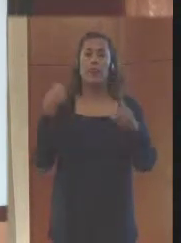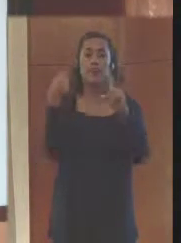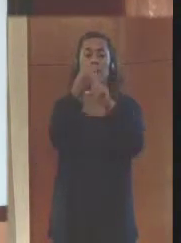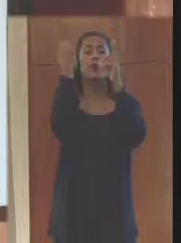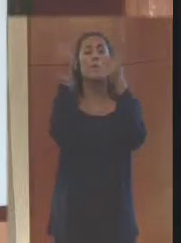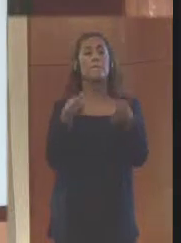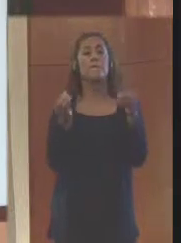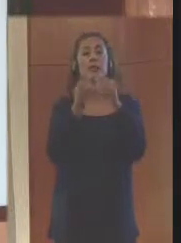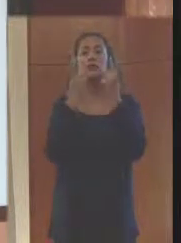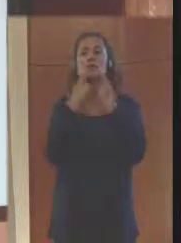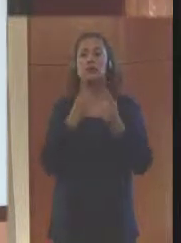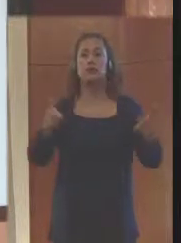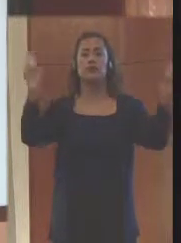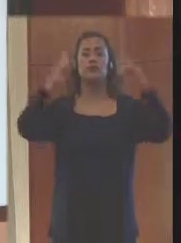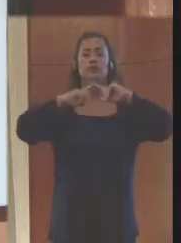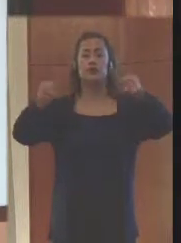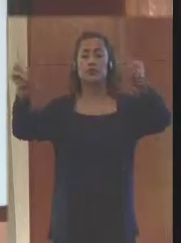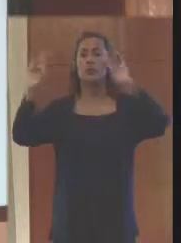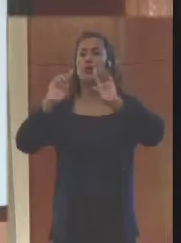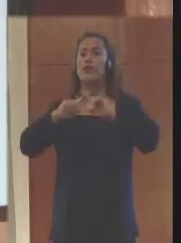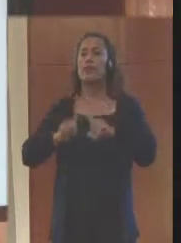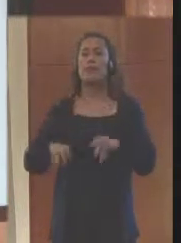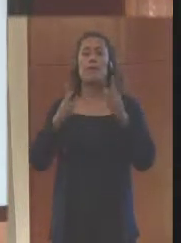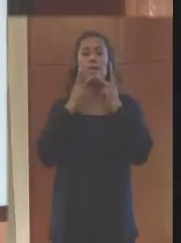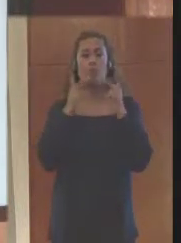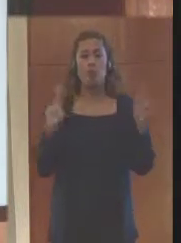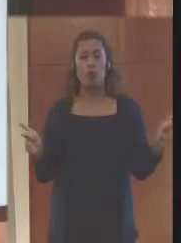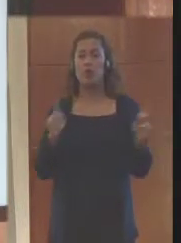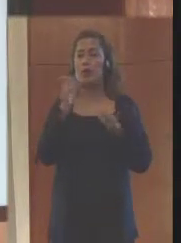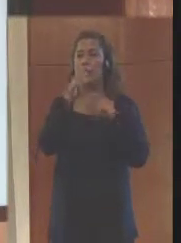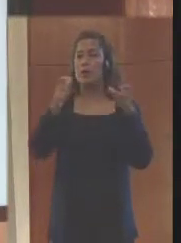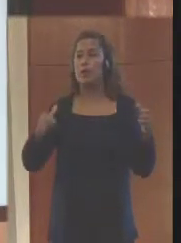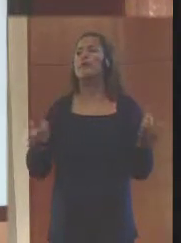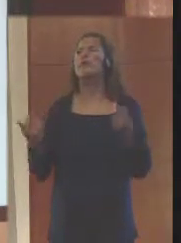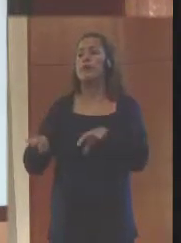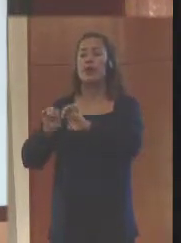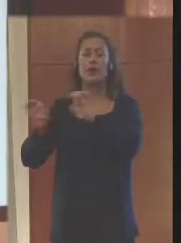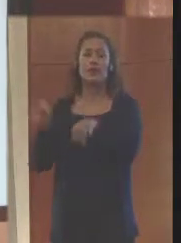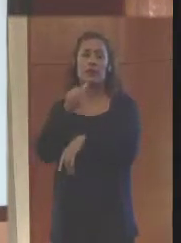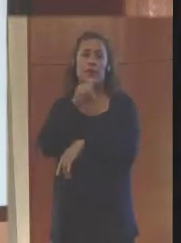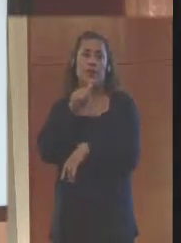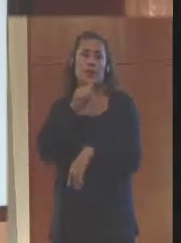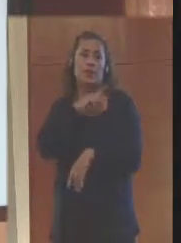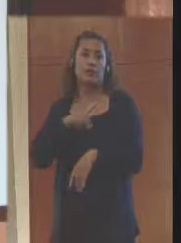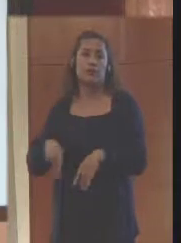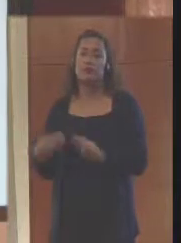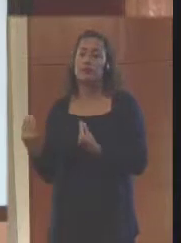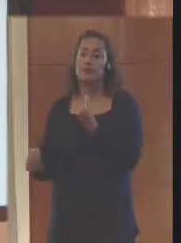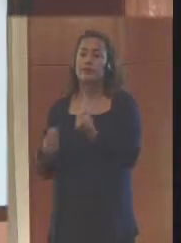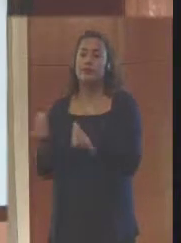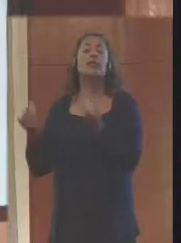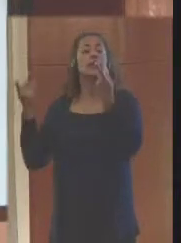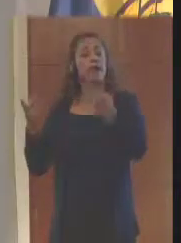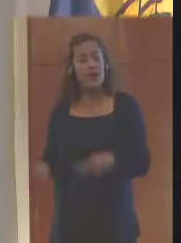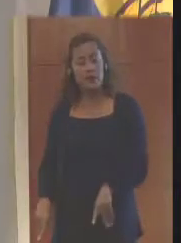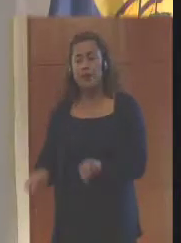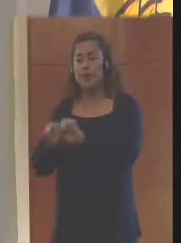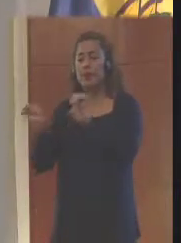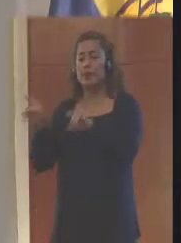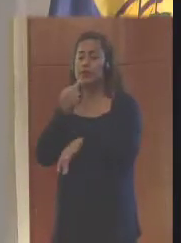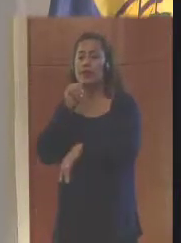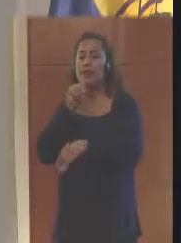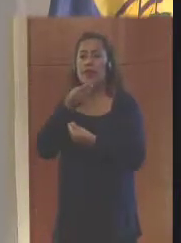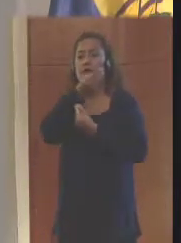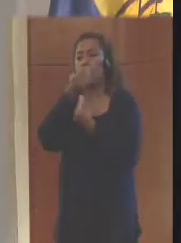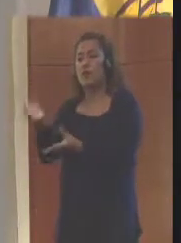difusión dentro de lo público de lo que se está haciendo en el sector privado y también al sector privado en general, de